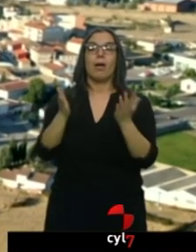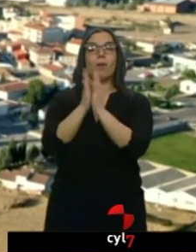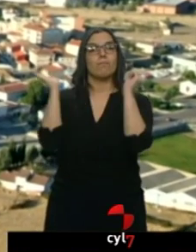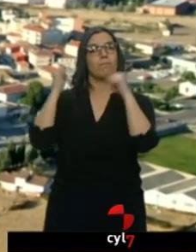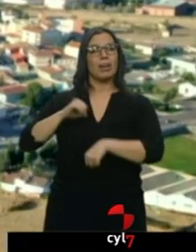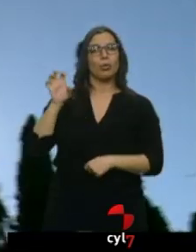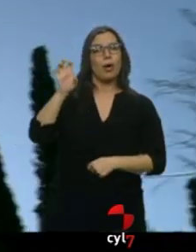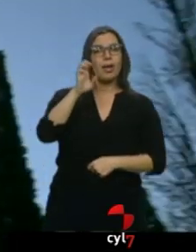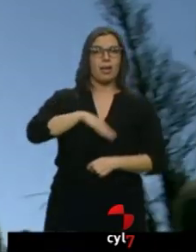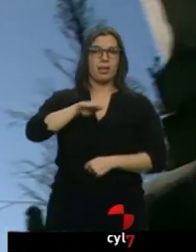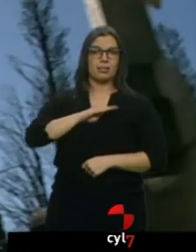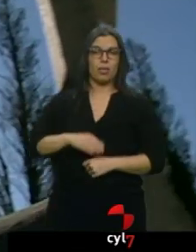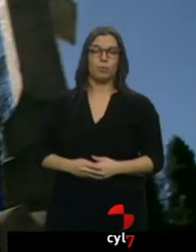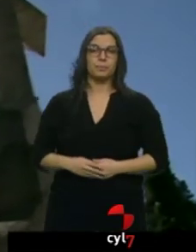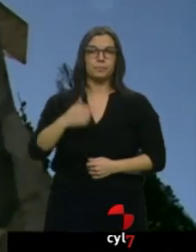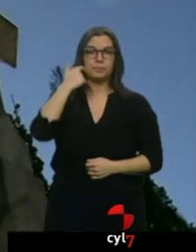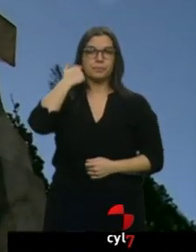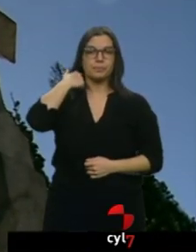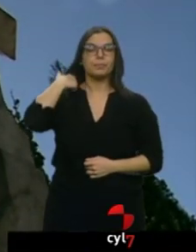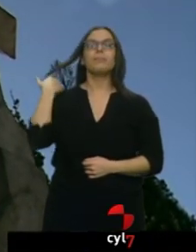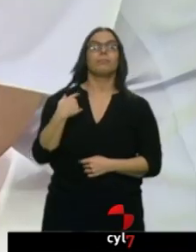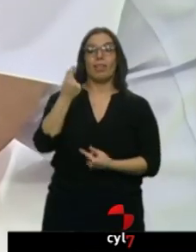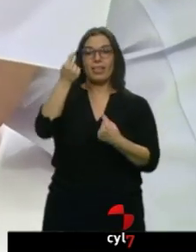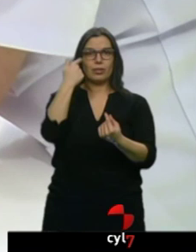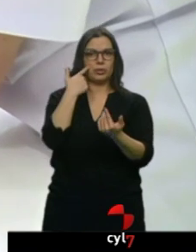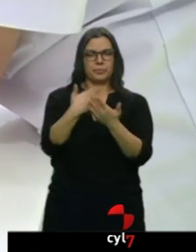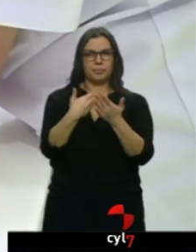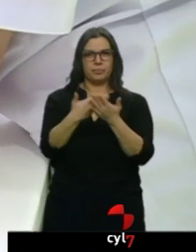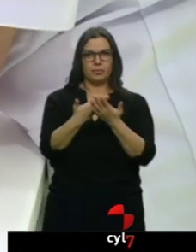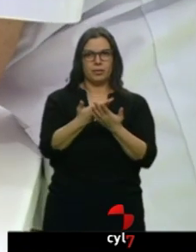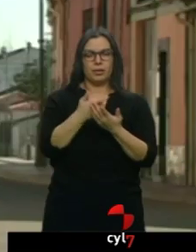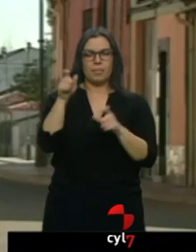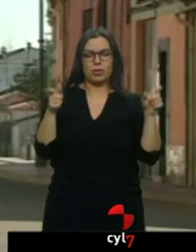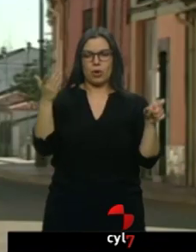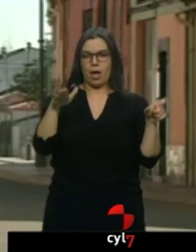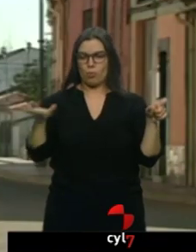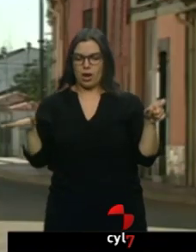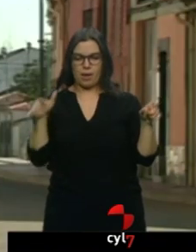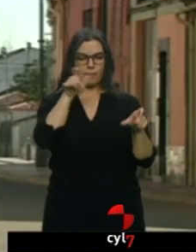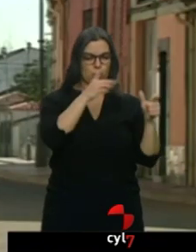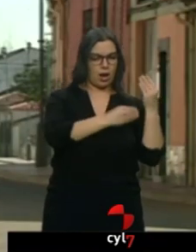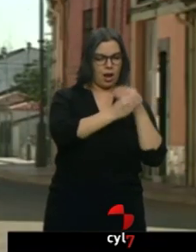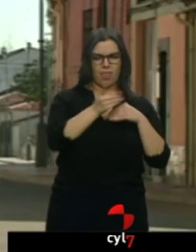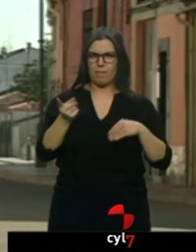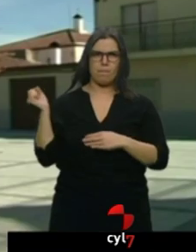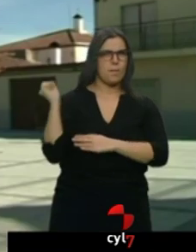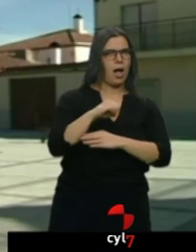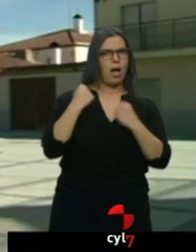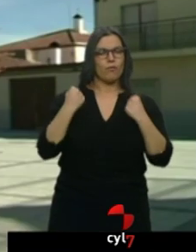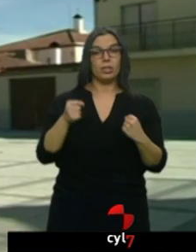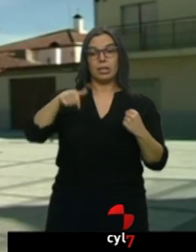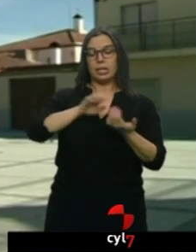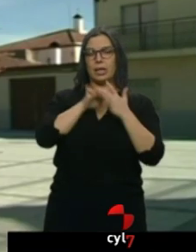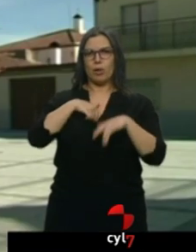Los datos del INE son alarmantes. Mueren más personas de las que nacen. Y en Castilla y León la despoblación preocupa y mucho.